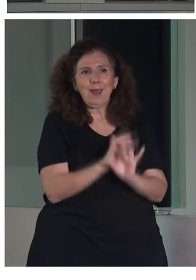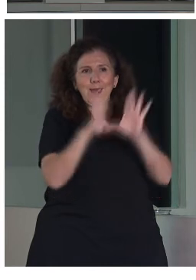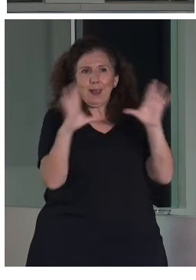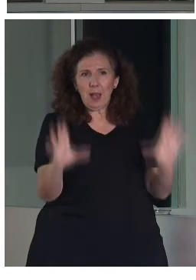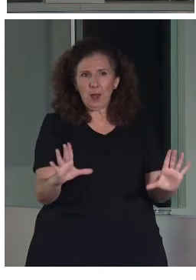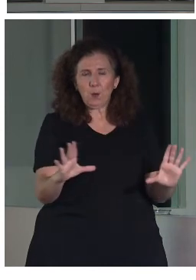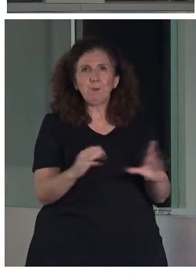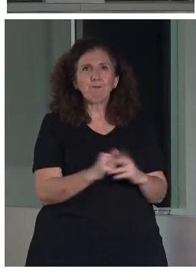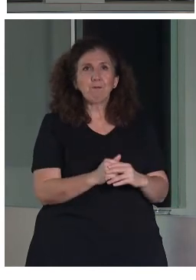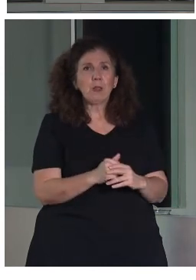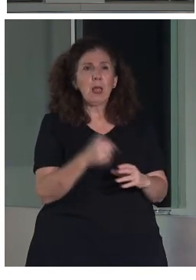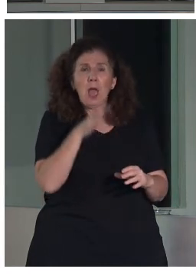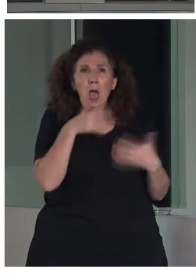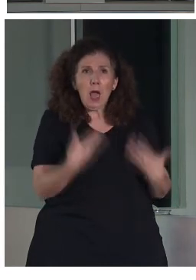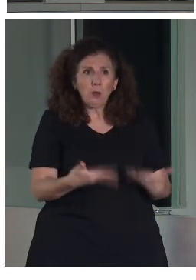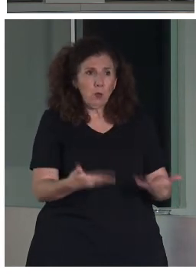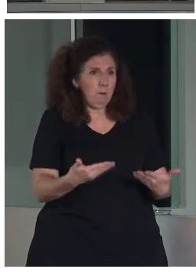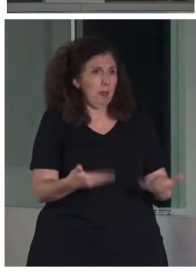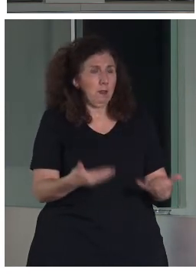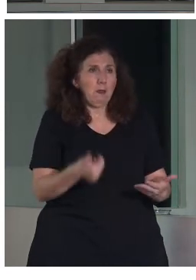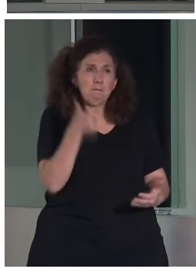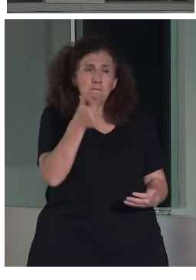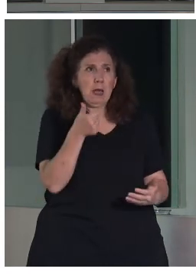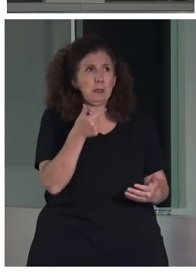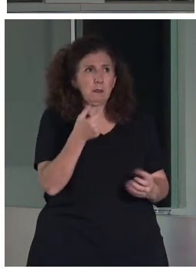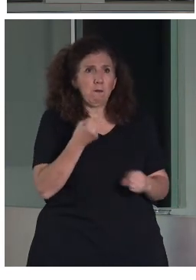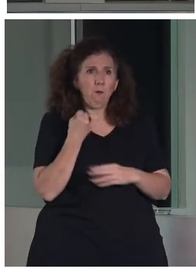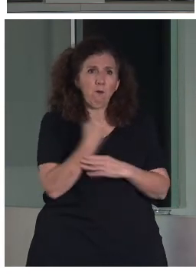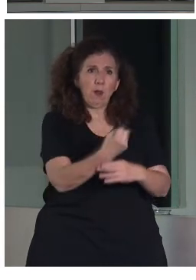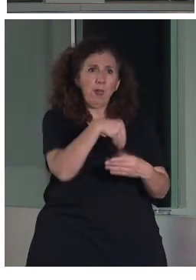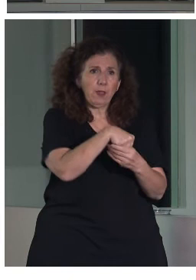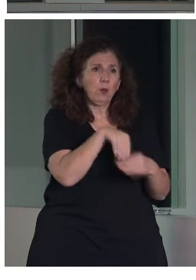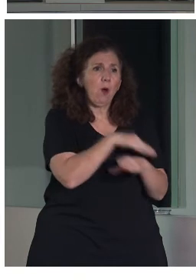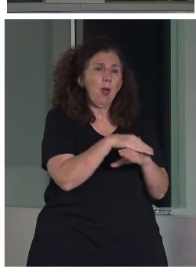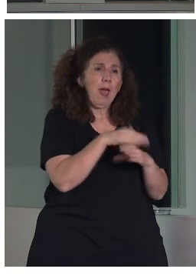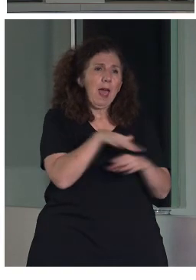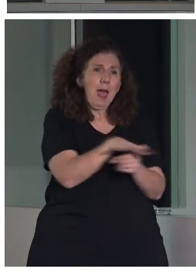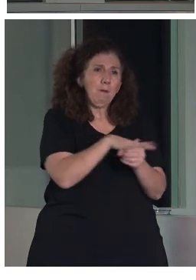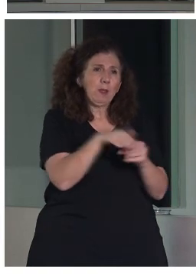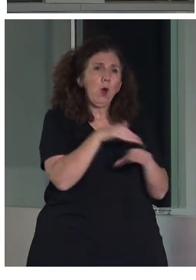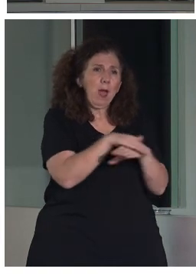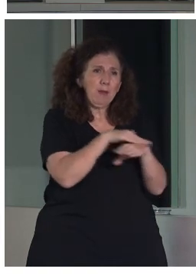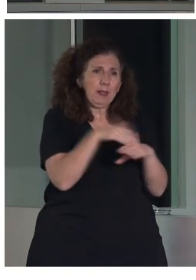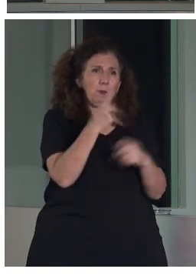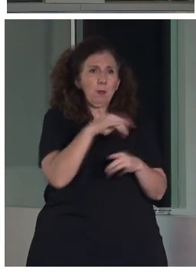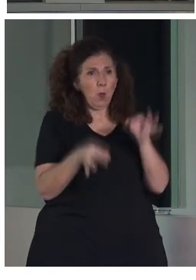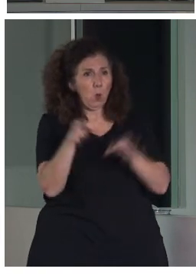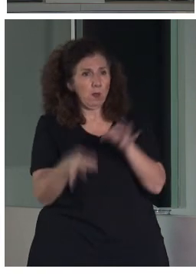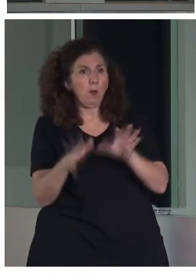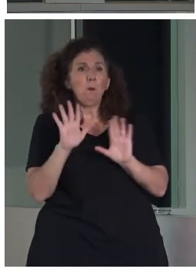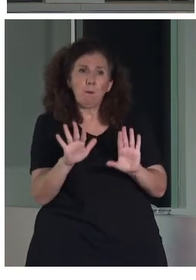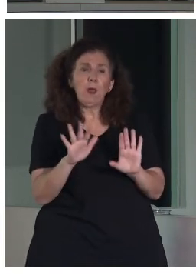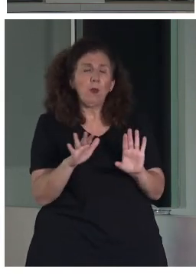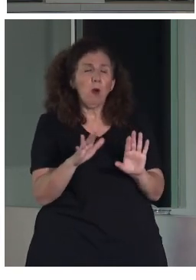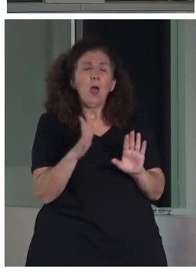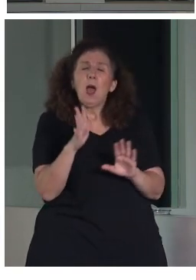más empuje en el ámbito administrativo y jurídico. Pero no deja de ser también necesaria la aplicación de determinadas